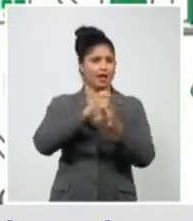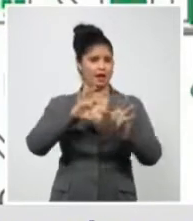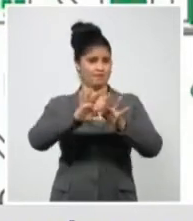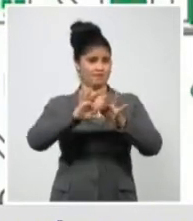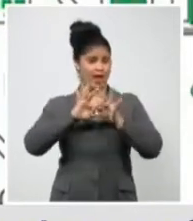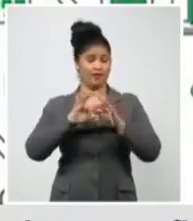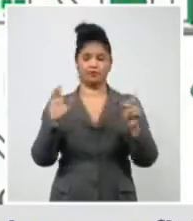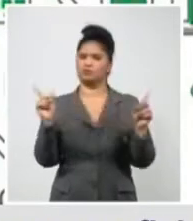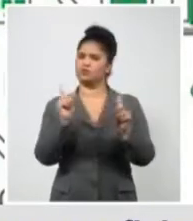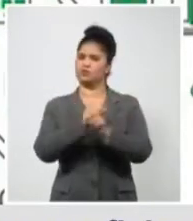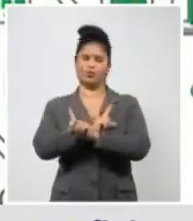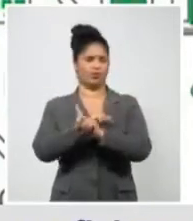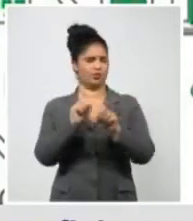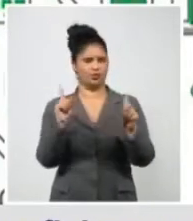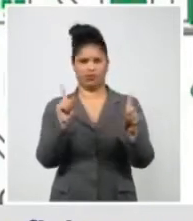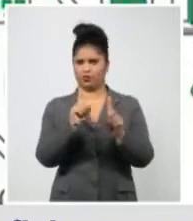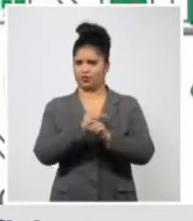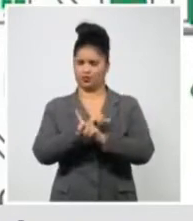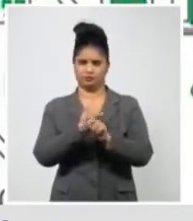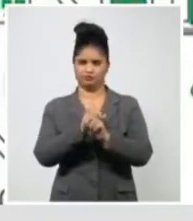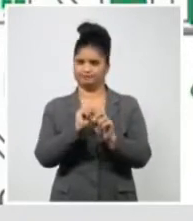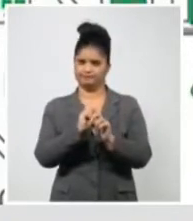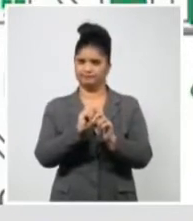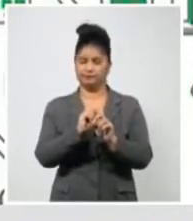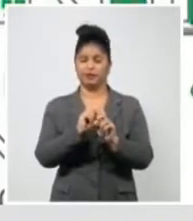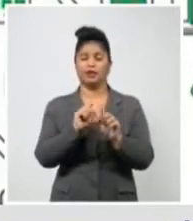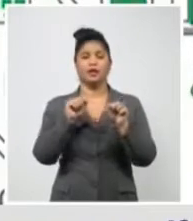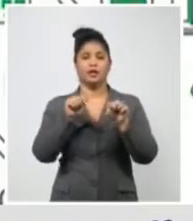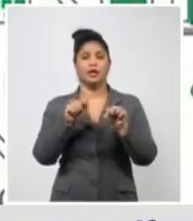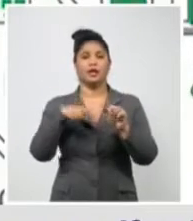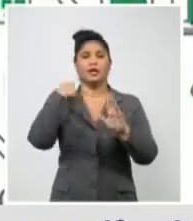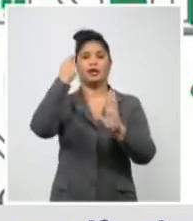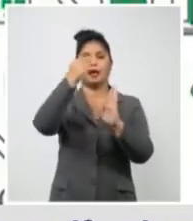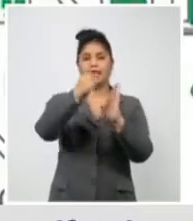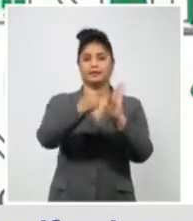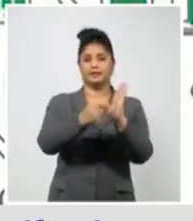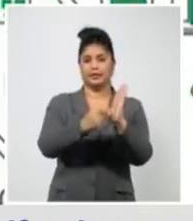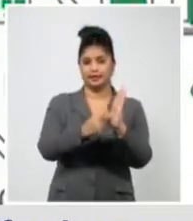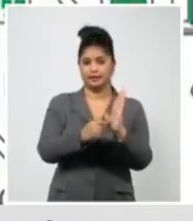virulencia de la cepa. Es decir, como característica del organismo.